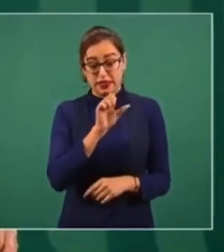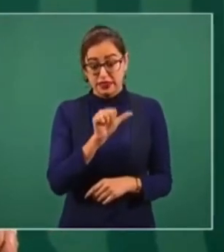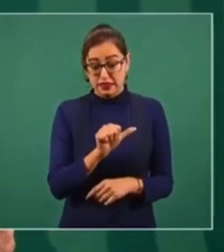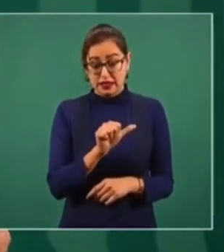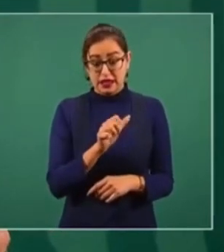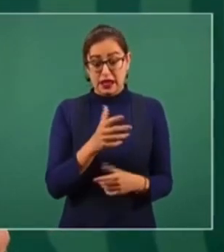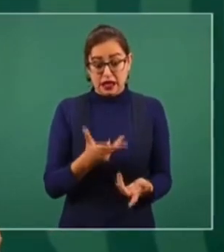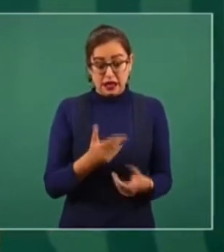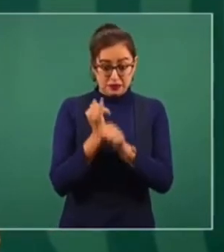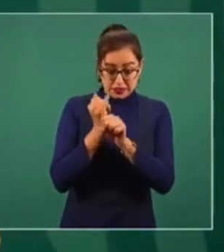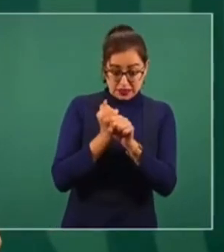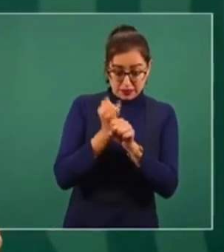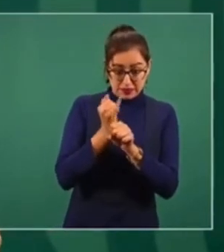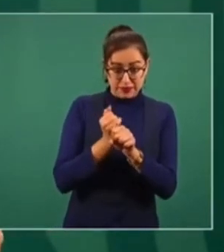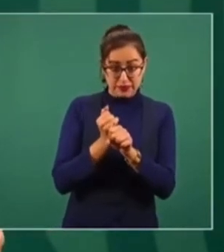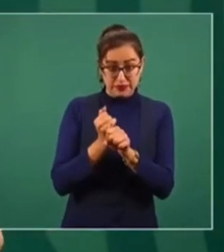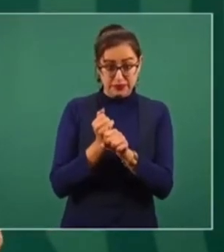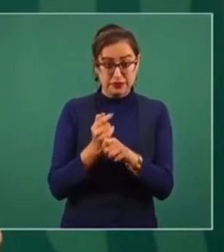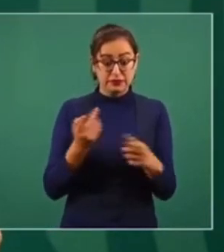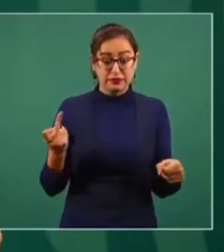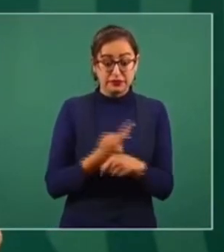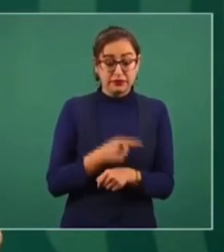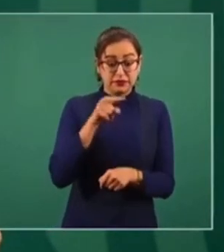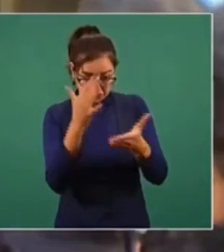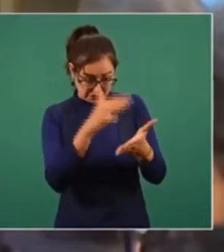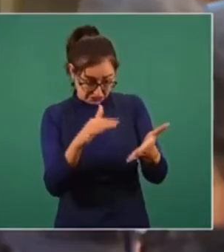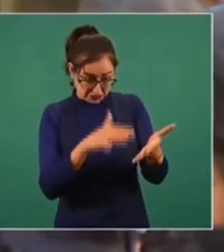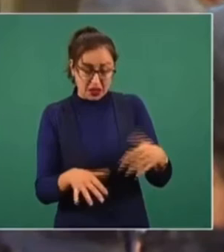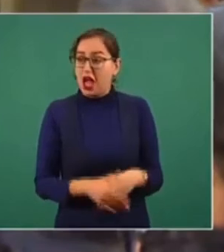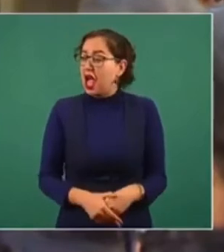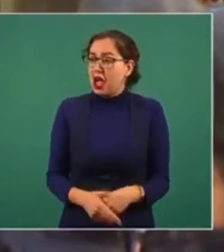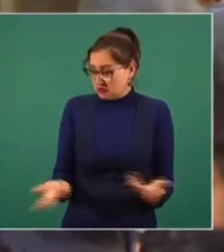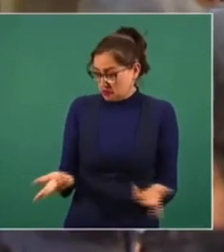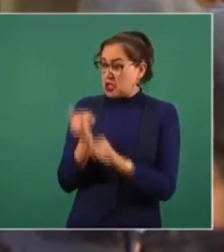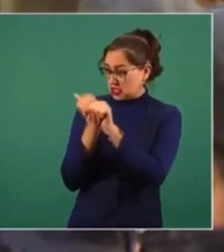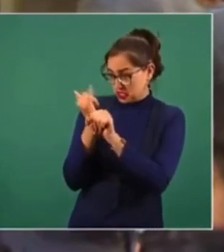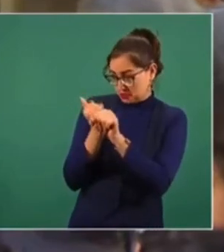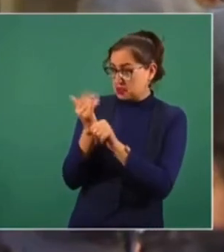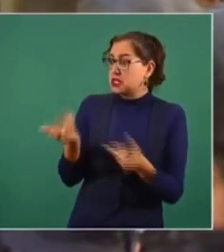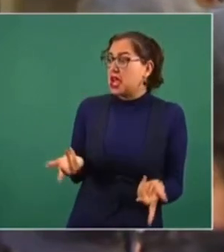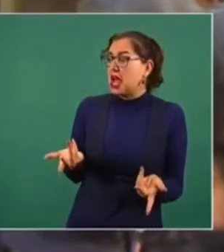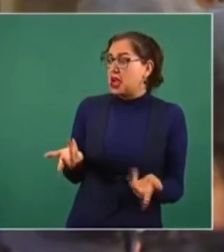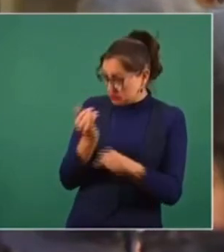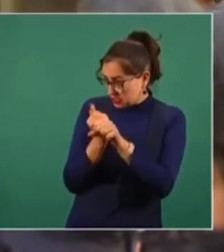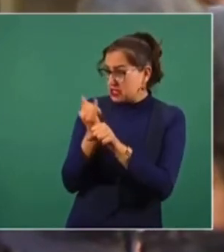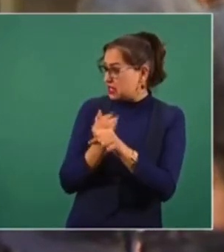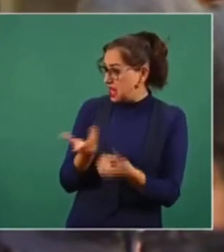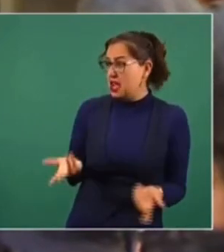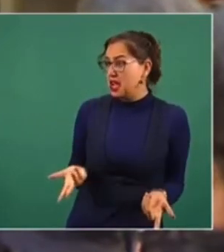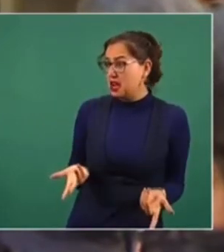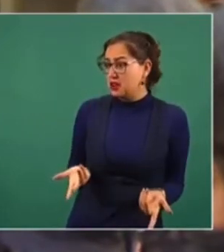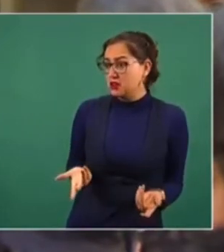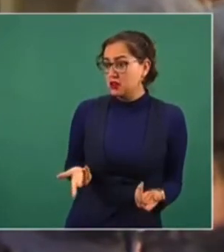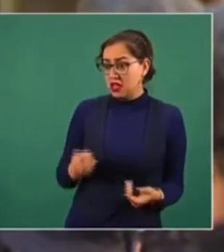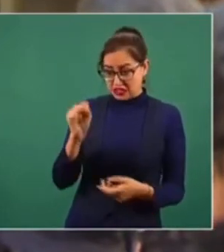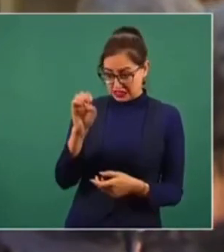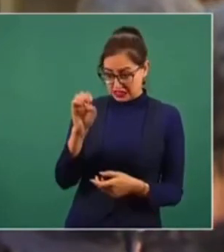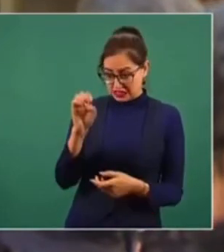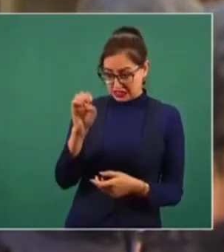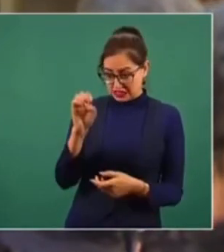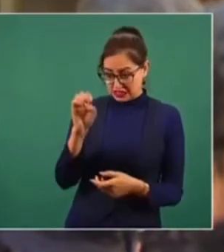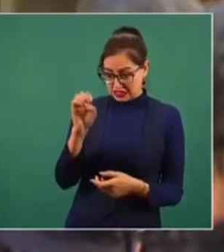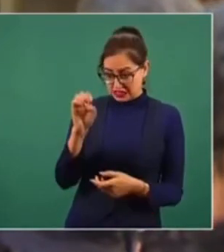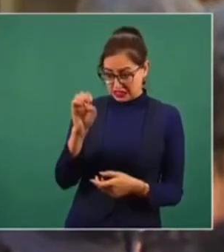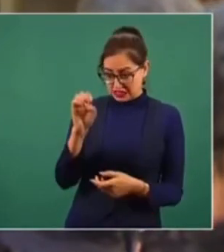delictiva, de mejor, más bajo nivel. ¿Es carta a corrupción en la Sedena o en estos